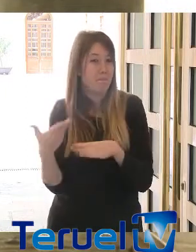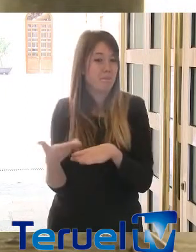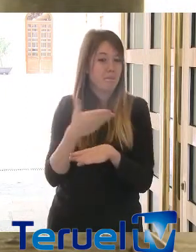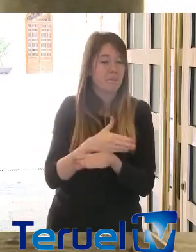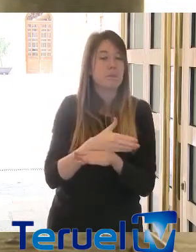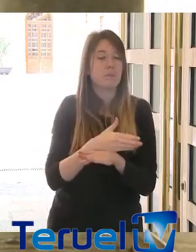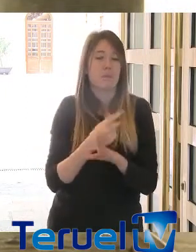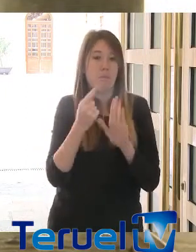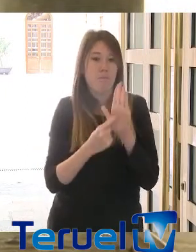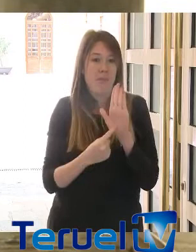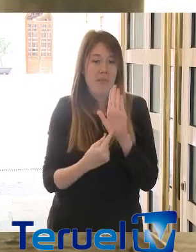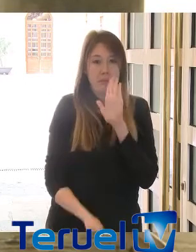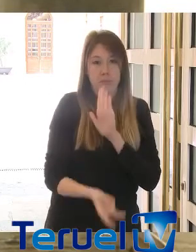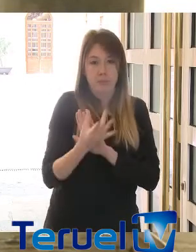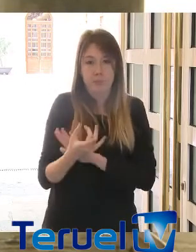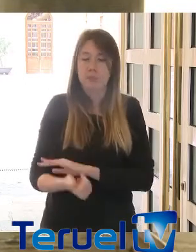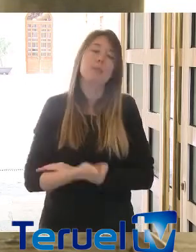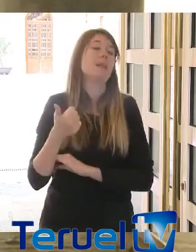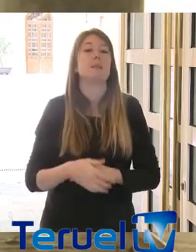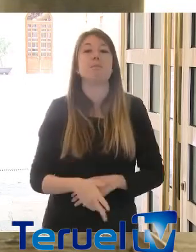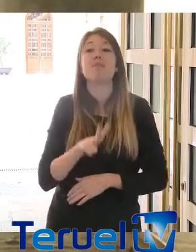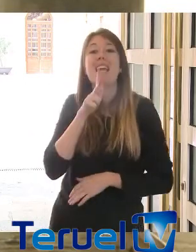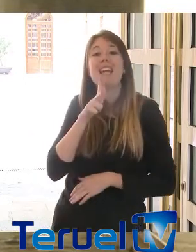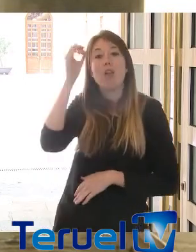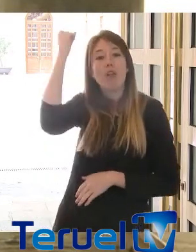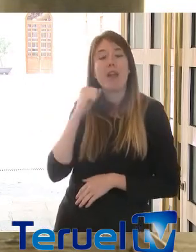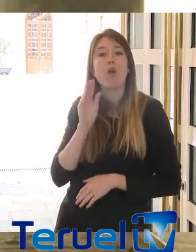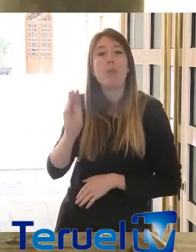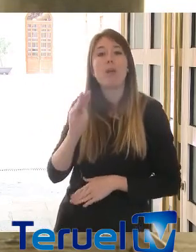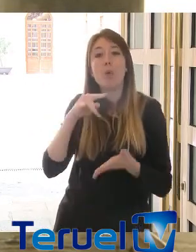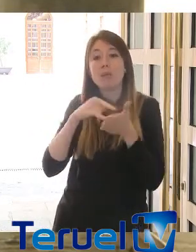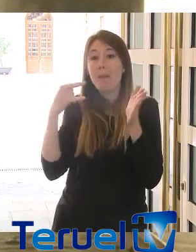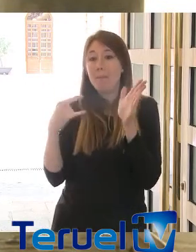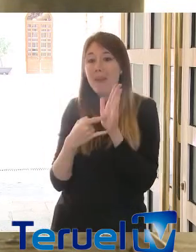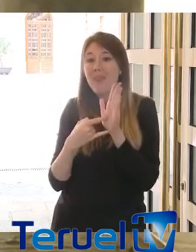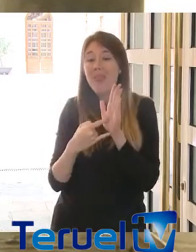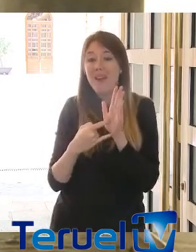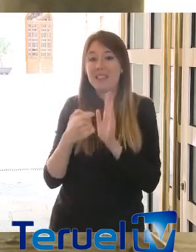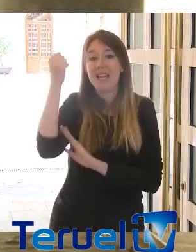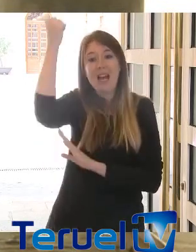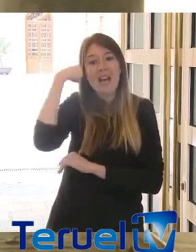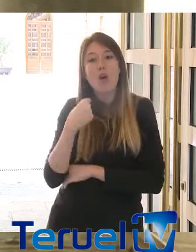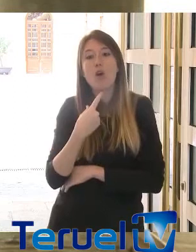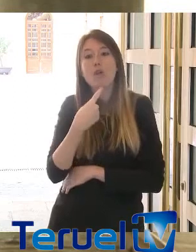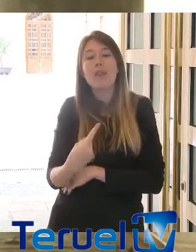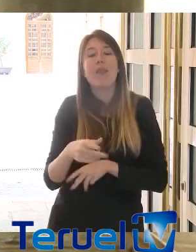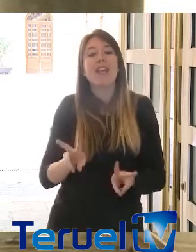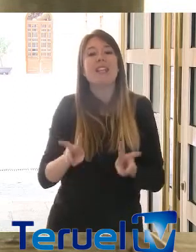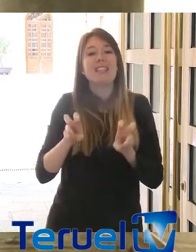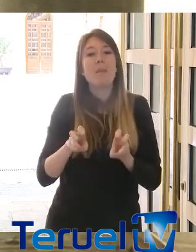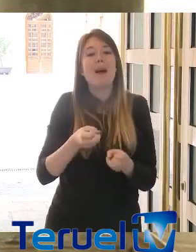adoptando algunas más. El agrador de Aragón pregunta si entre las medidas que estudia el Gobierno de Aragón está la posible recuperación de la renta básica.